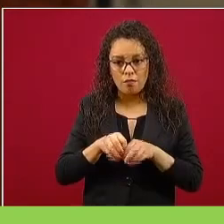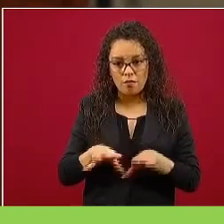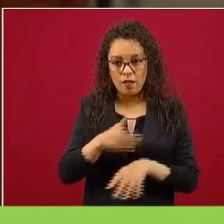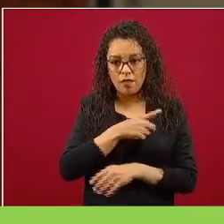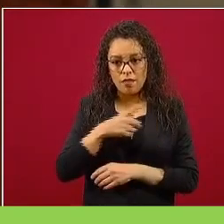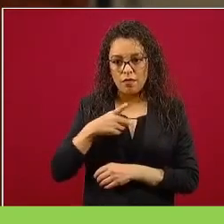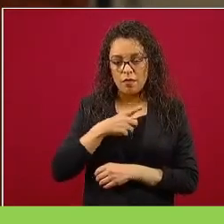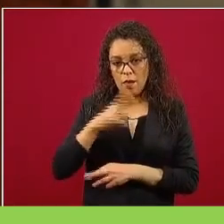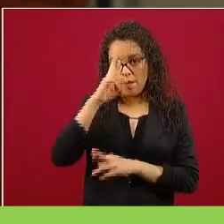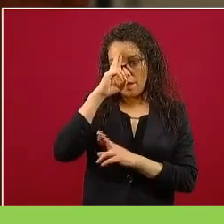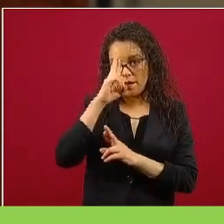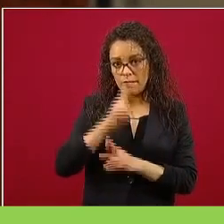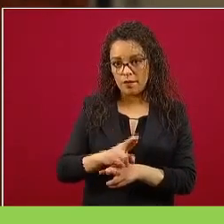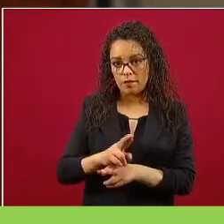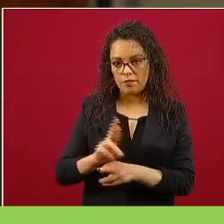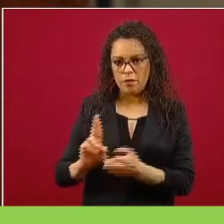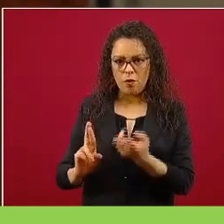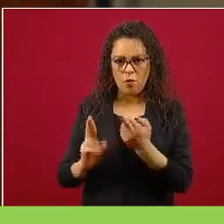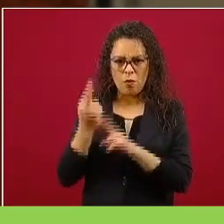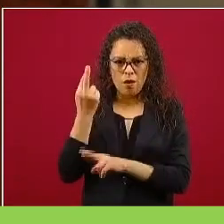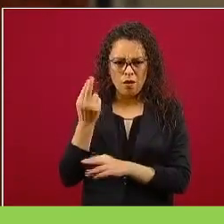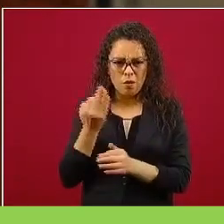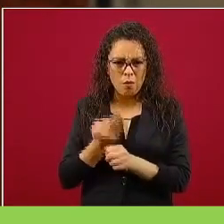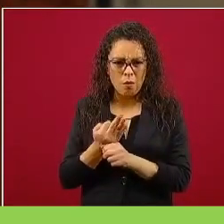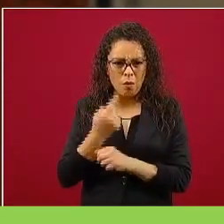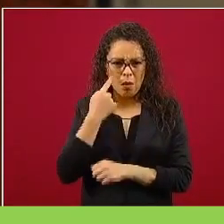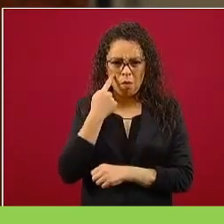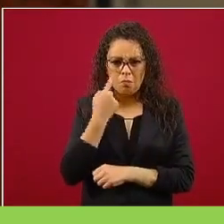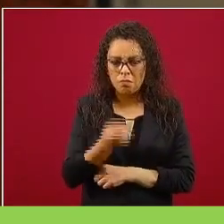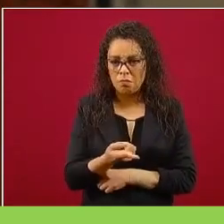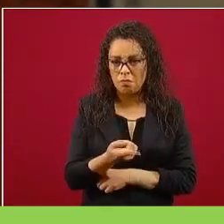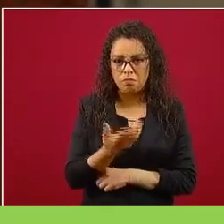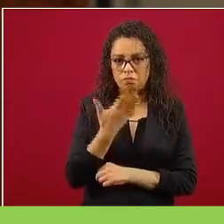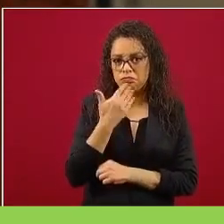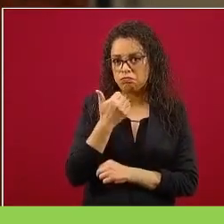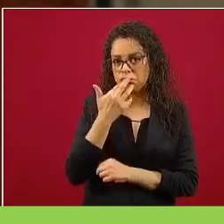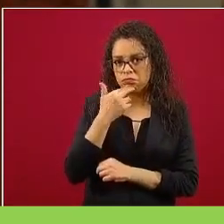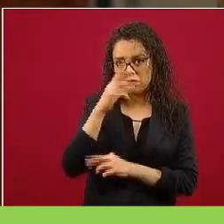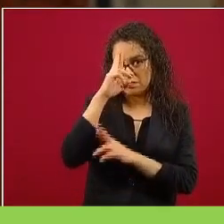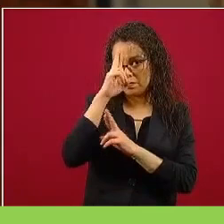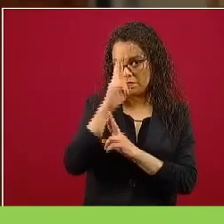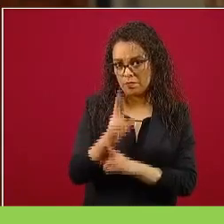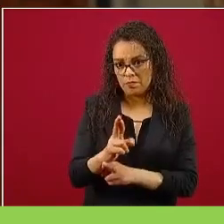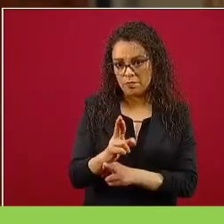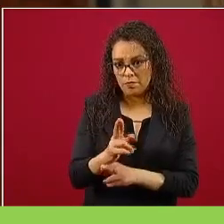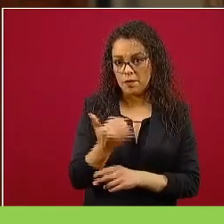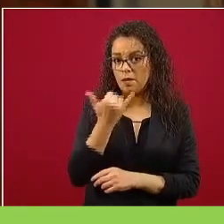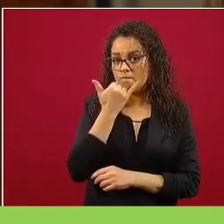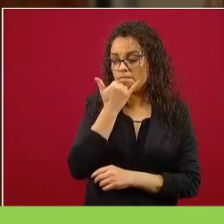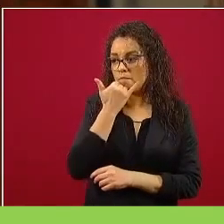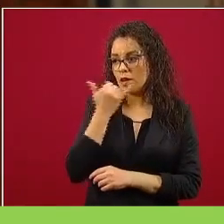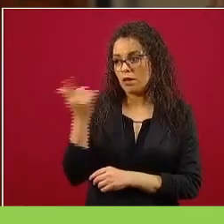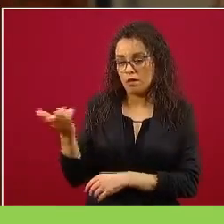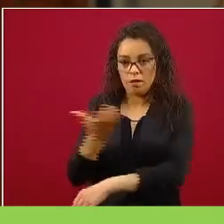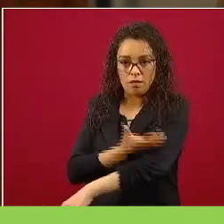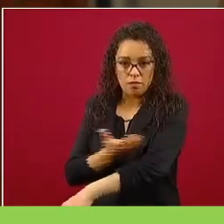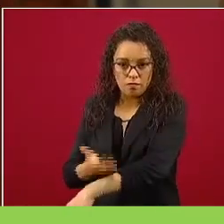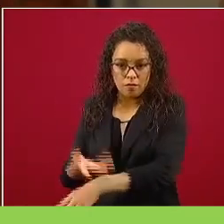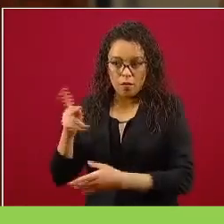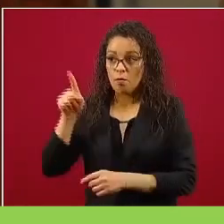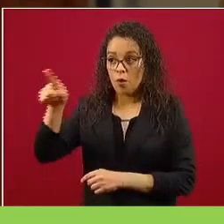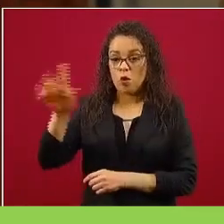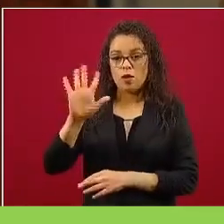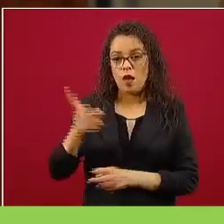respete la huelga, acabamos de ver que no se está respetando la huelga, con perdón el compañero, usted acaba de responder preguntas